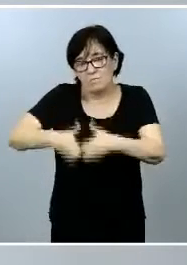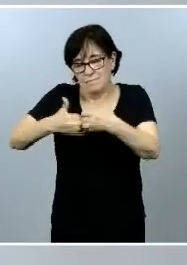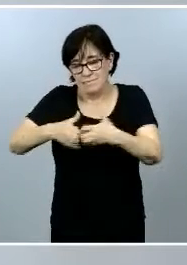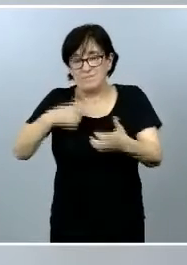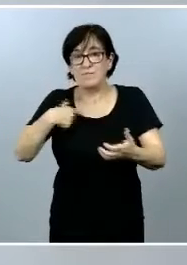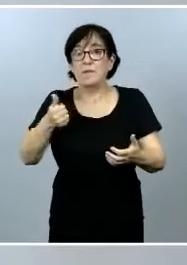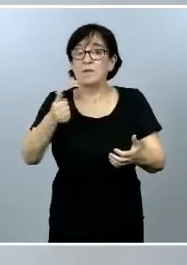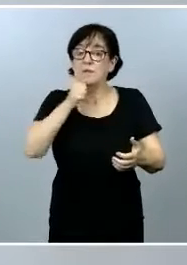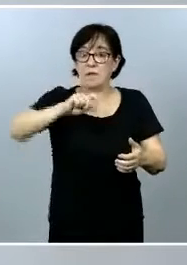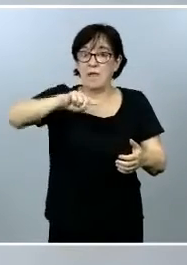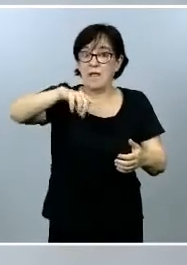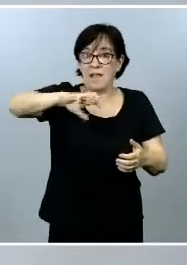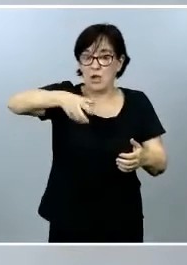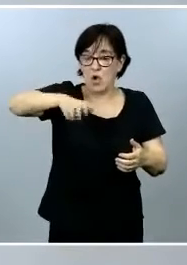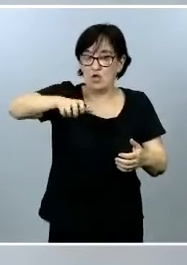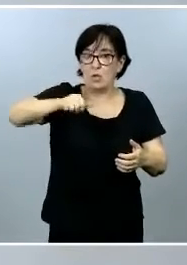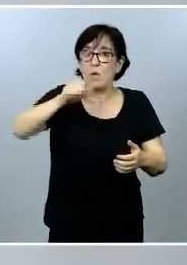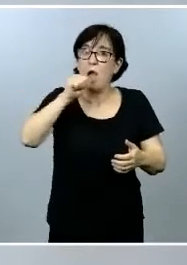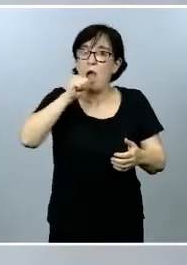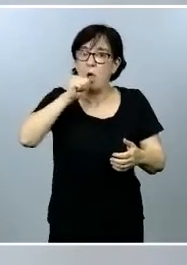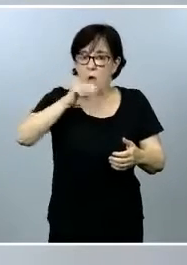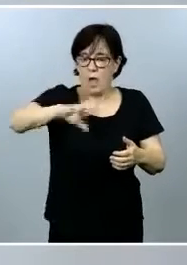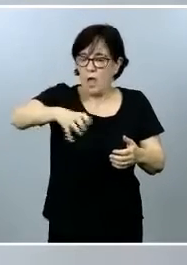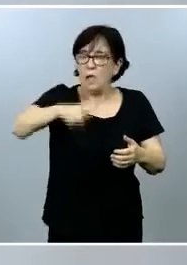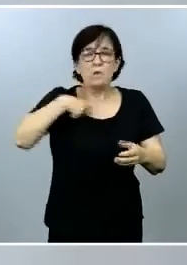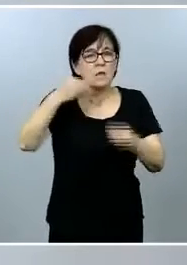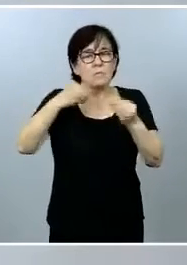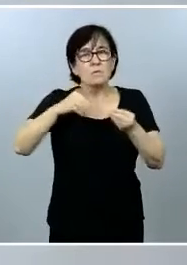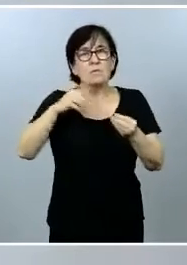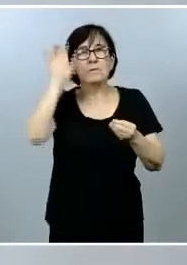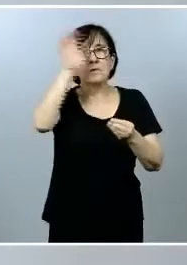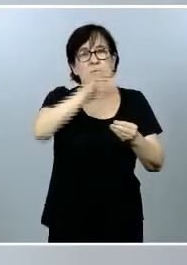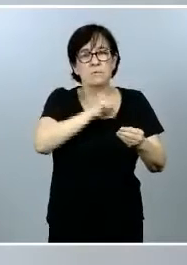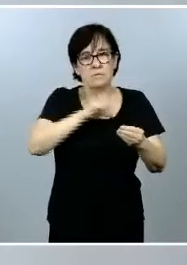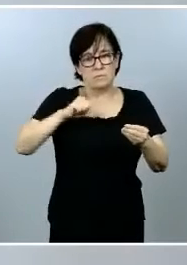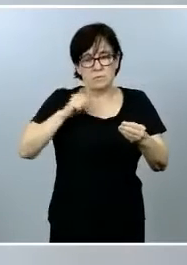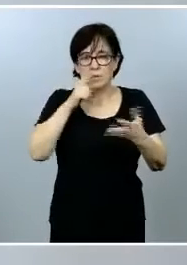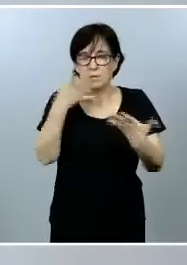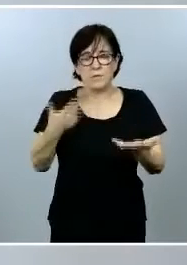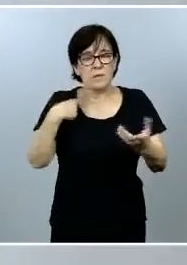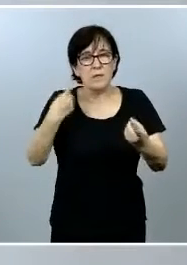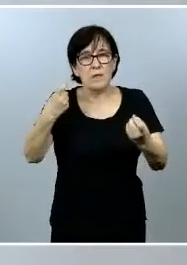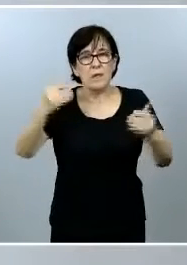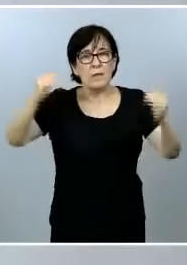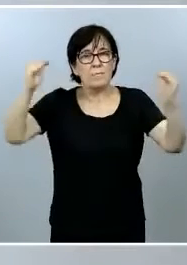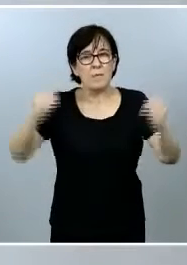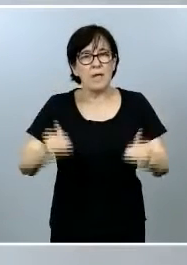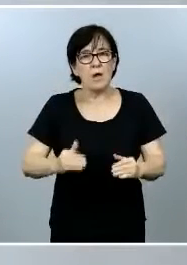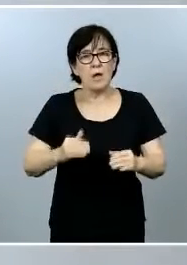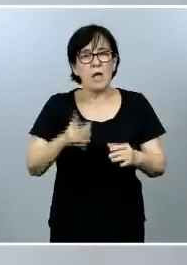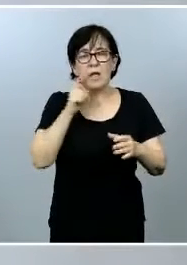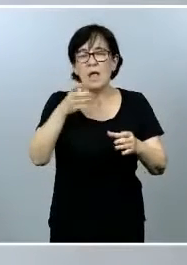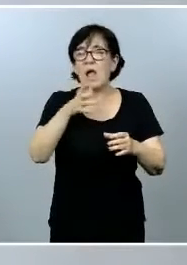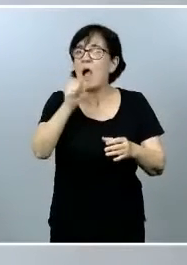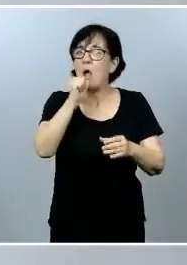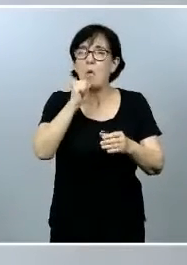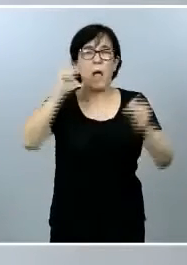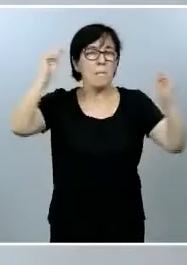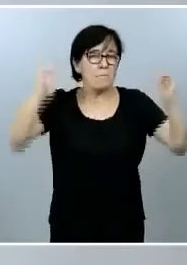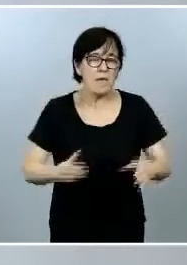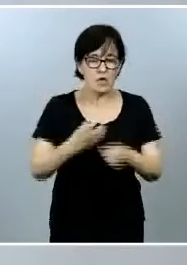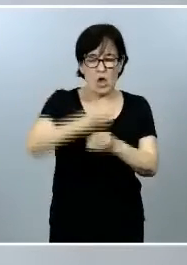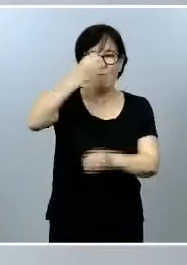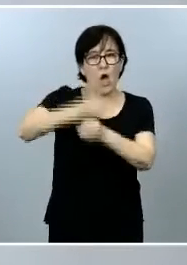grifo, de modo que las Administraciones públicas deberán adoptar las medidas necesarias para reducir el consumo de agua embotellada en los lugares